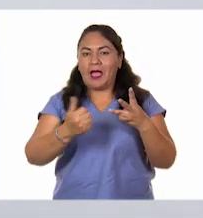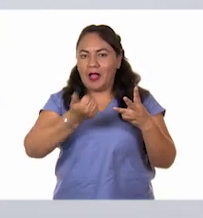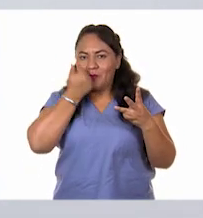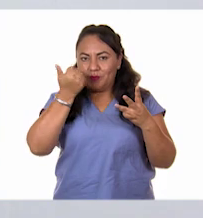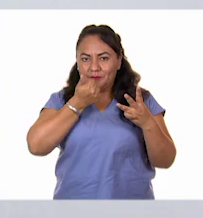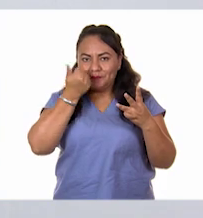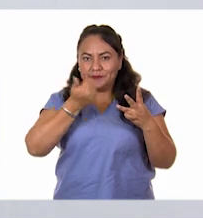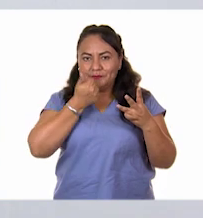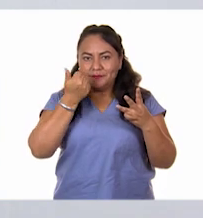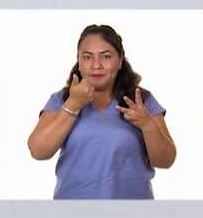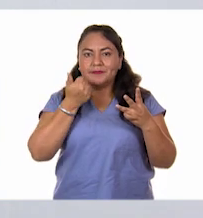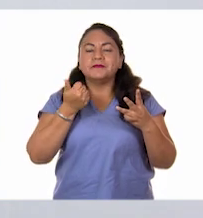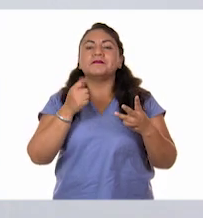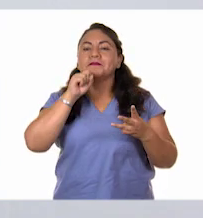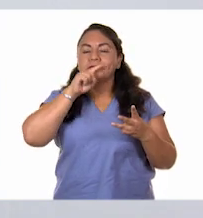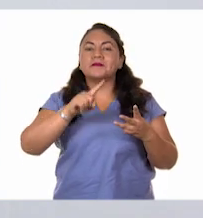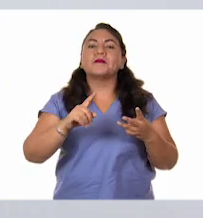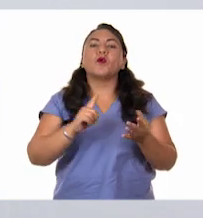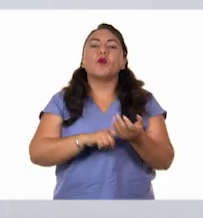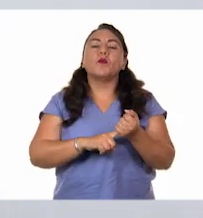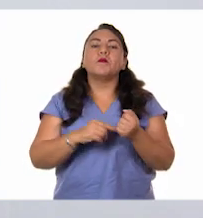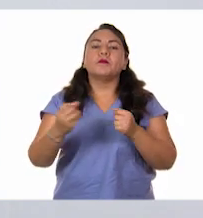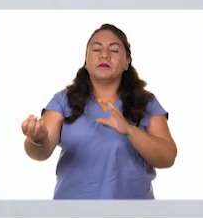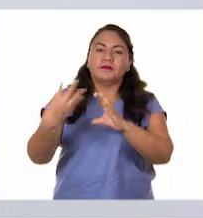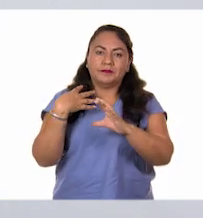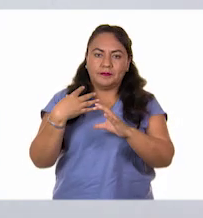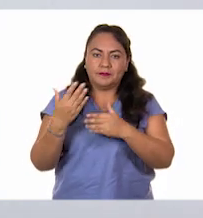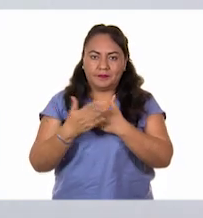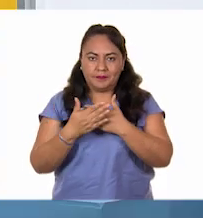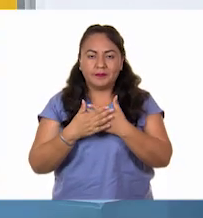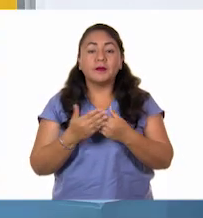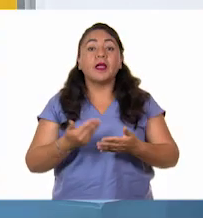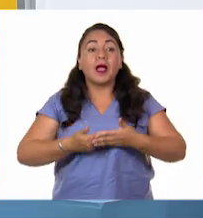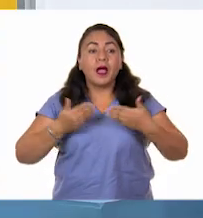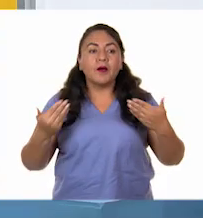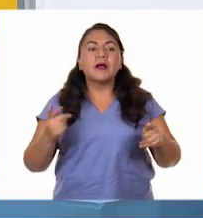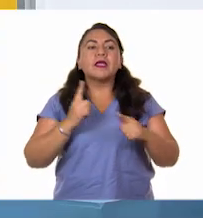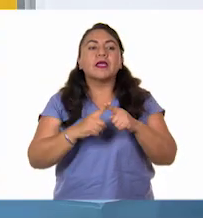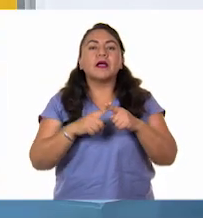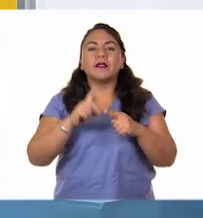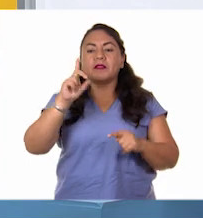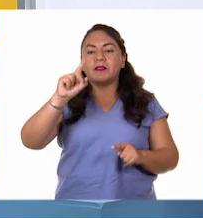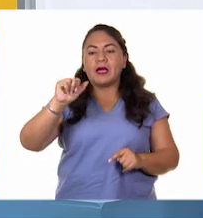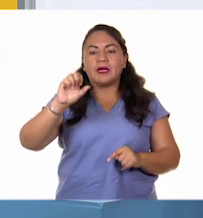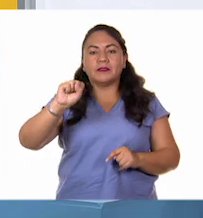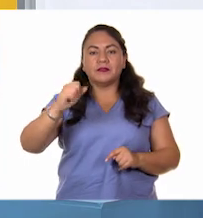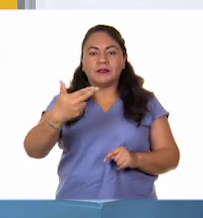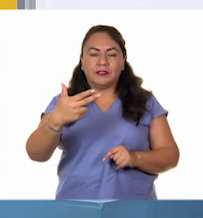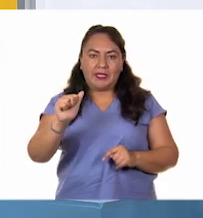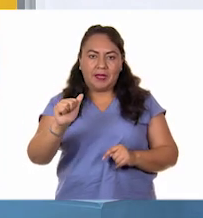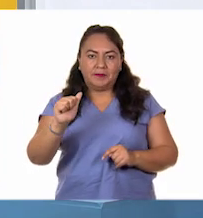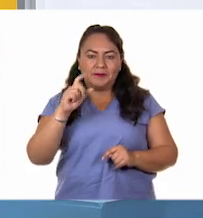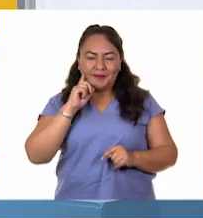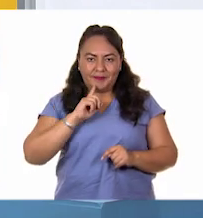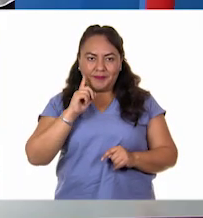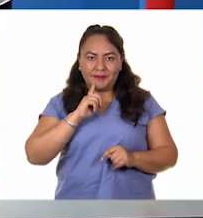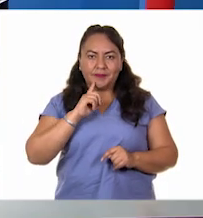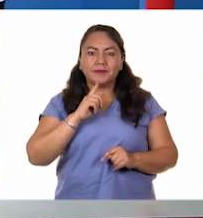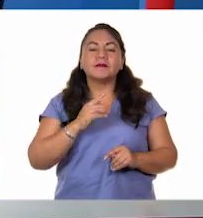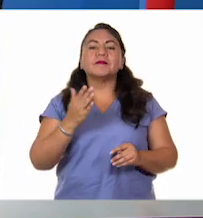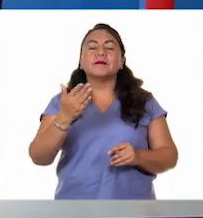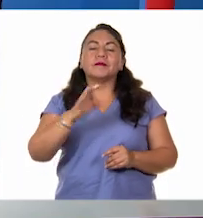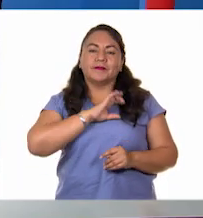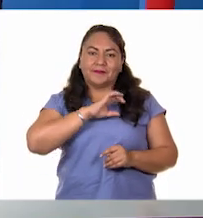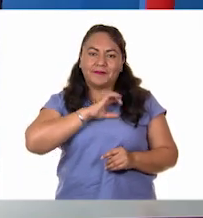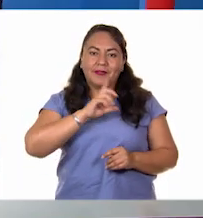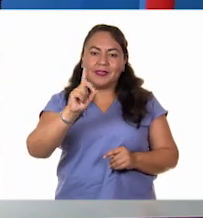alumna más, que también nos va a mandar su respuesta. Sí. En este caso es... Dasha. Dasha. A ver, mi estimada